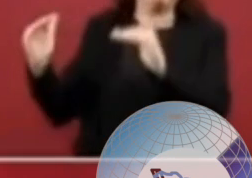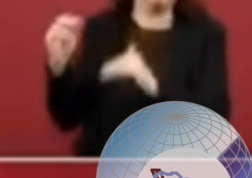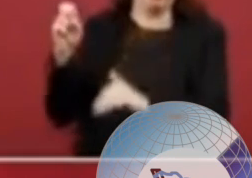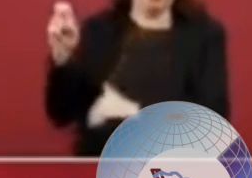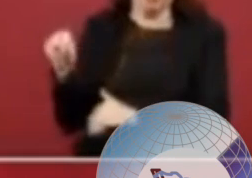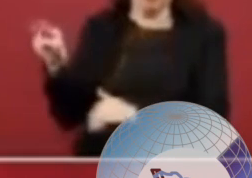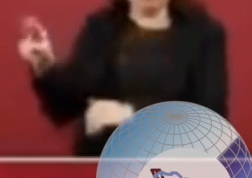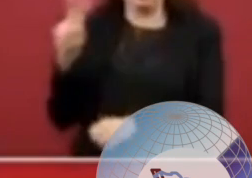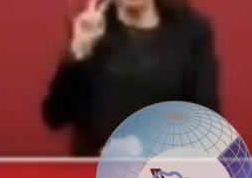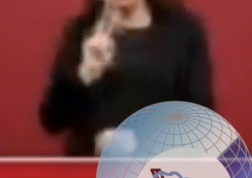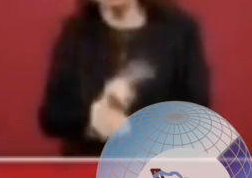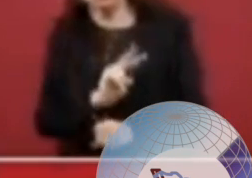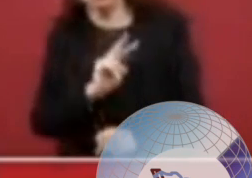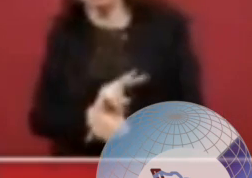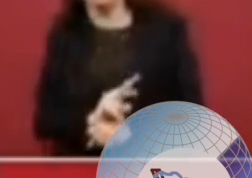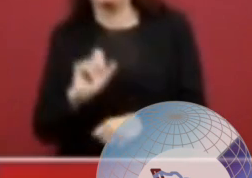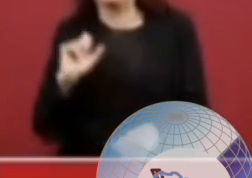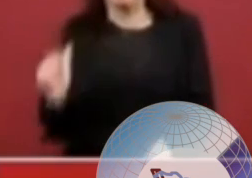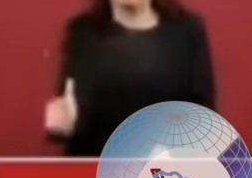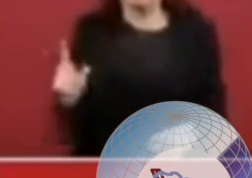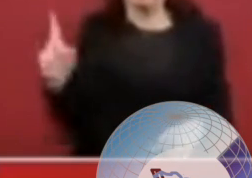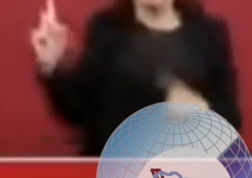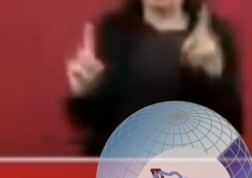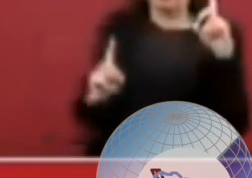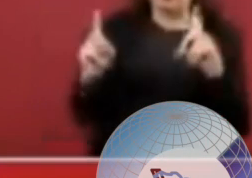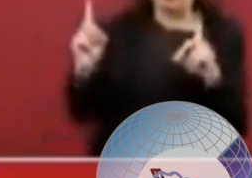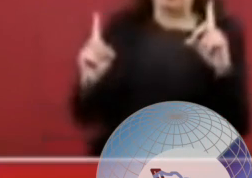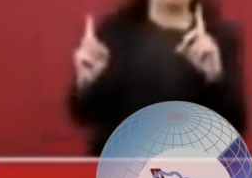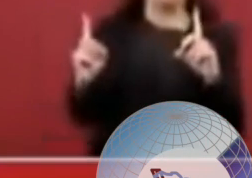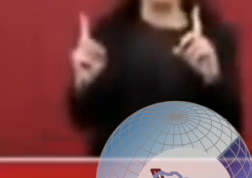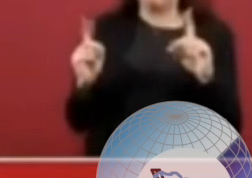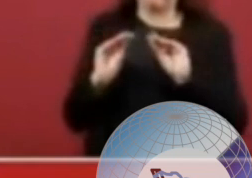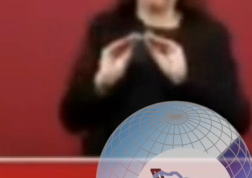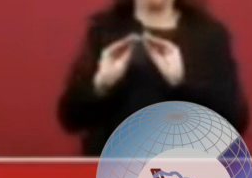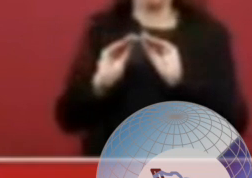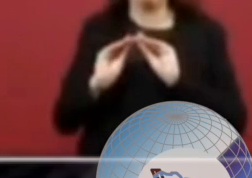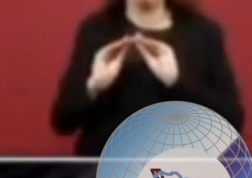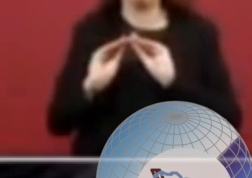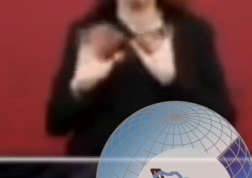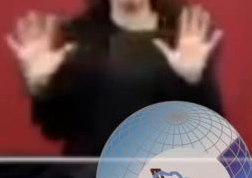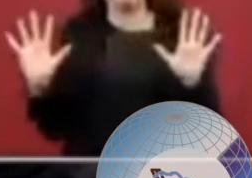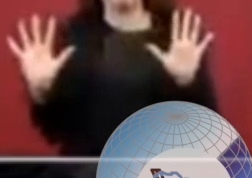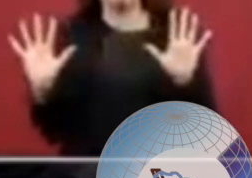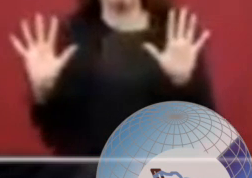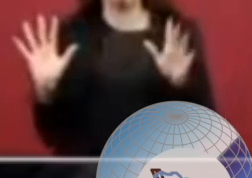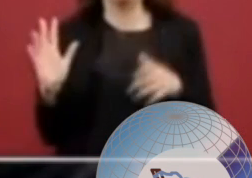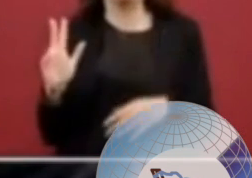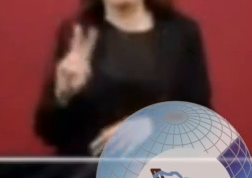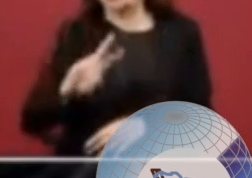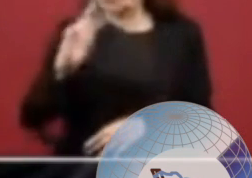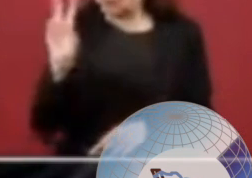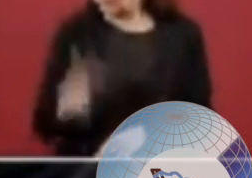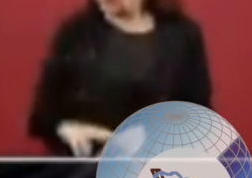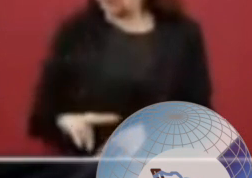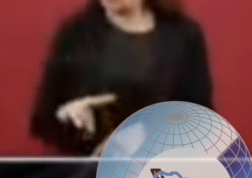quede la menor duda de que no podríamos de ninguna manera